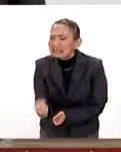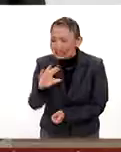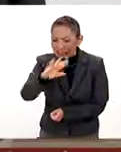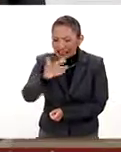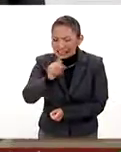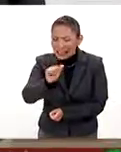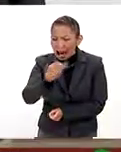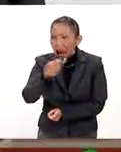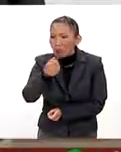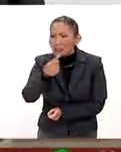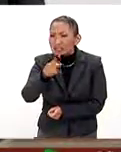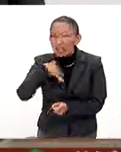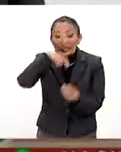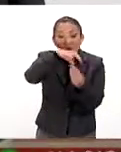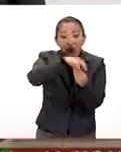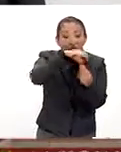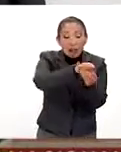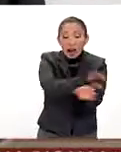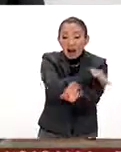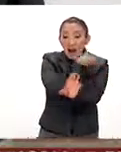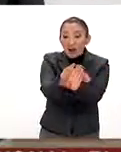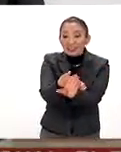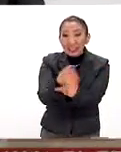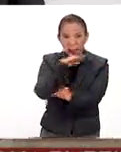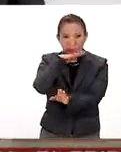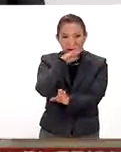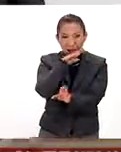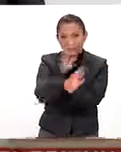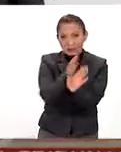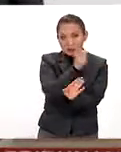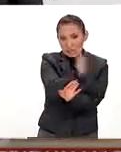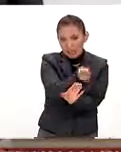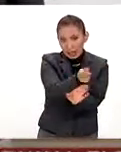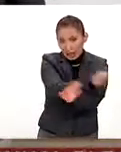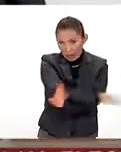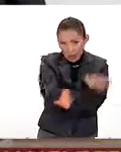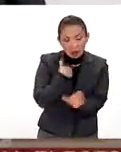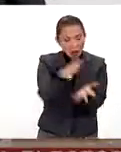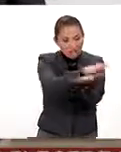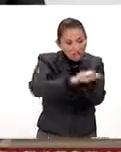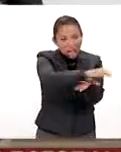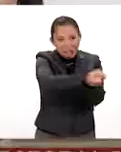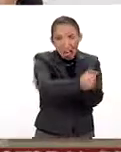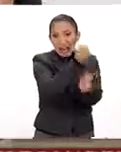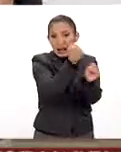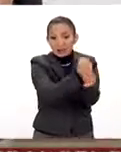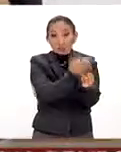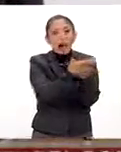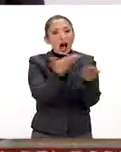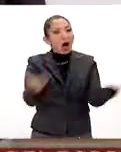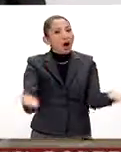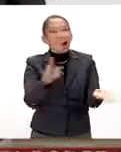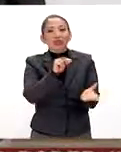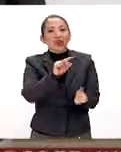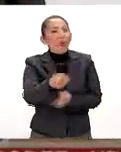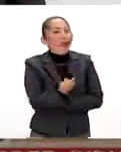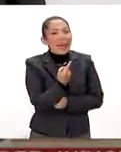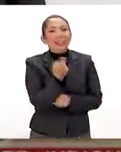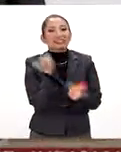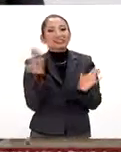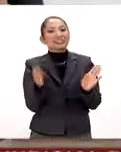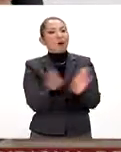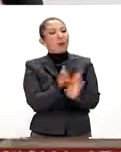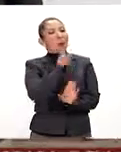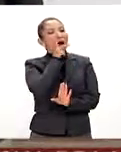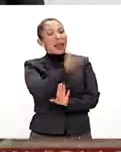chahuizle un hongo que ataca al maíz y que durante centenares de años devastó los cultivos, ahora ya no es simplemente un sinónimo